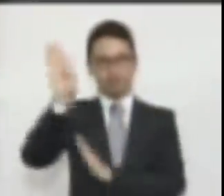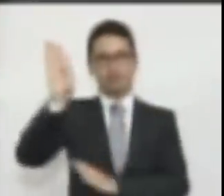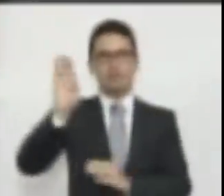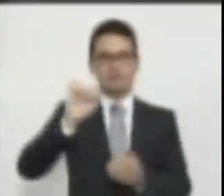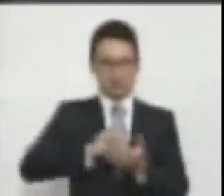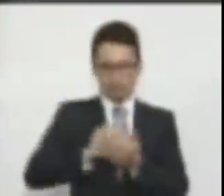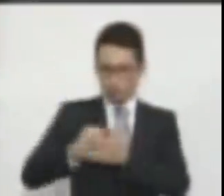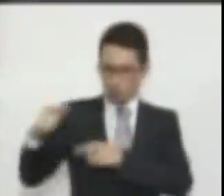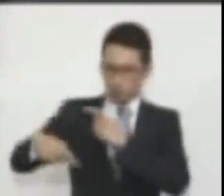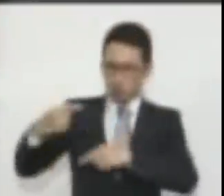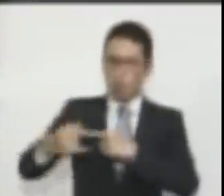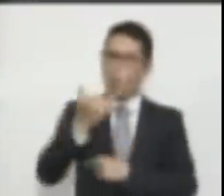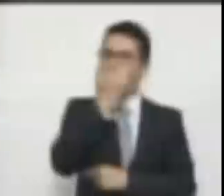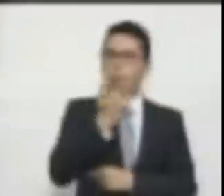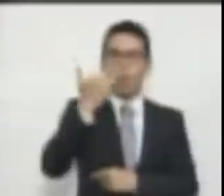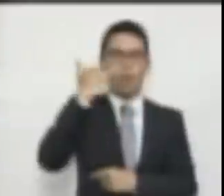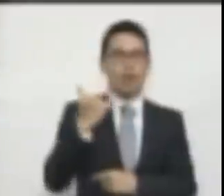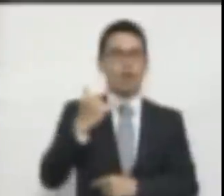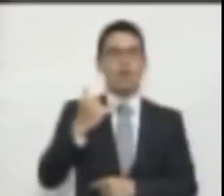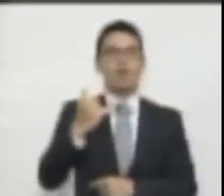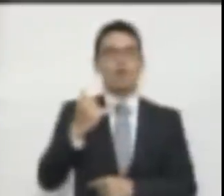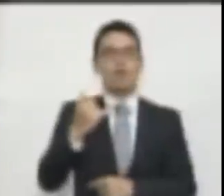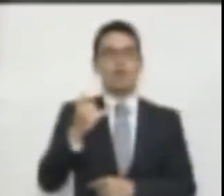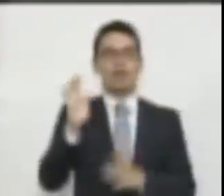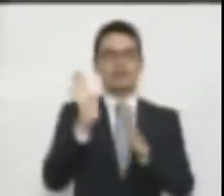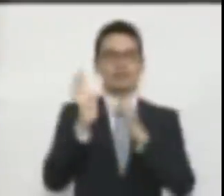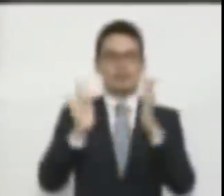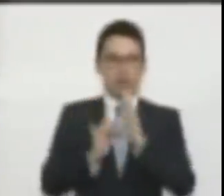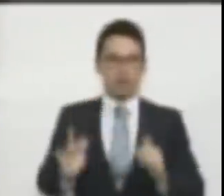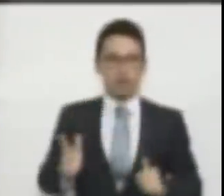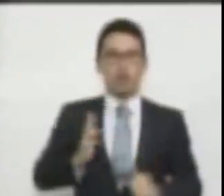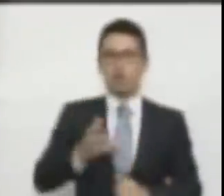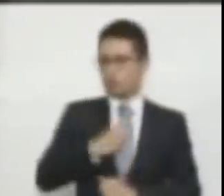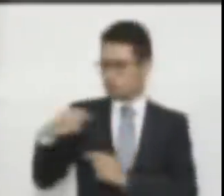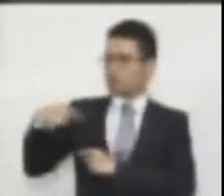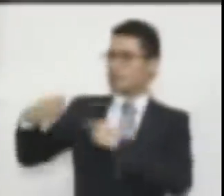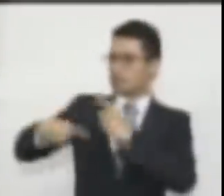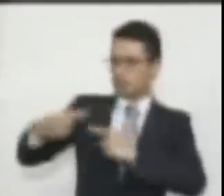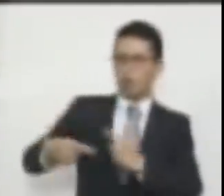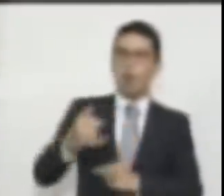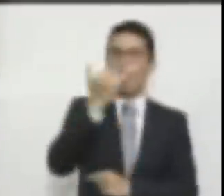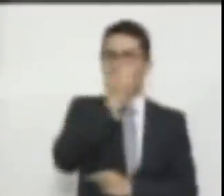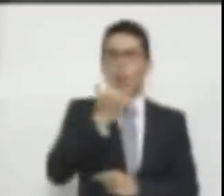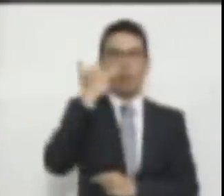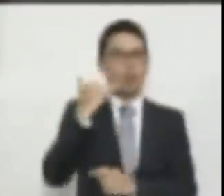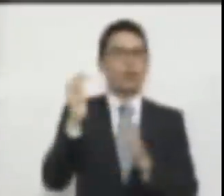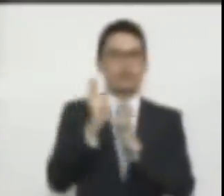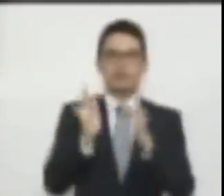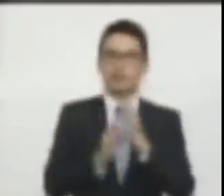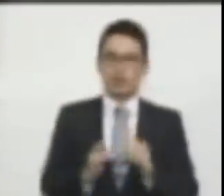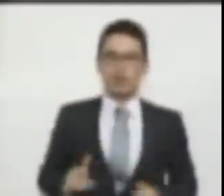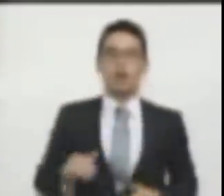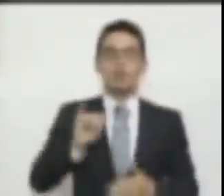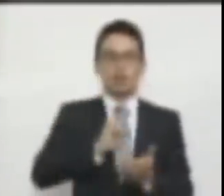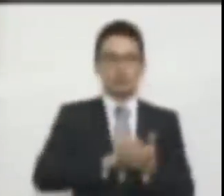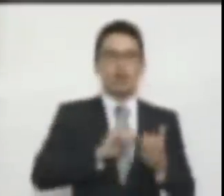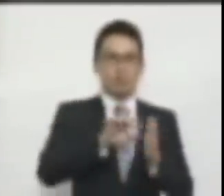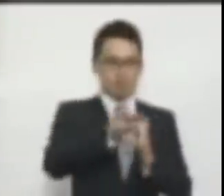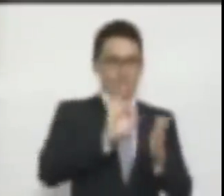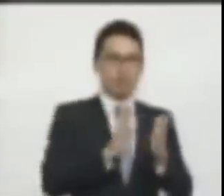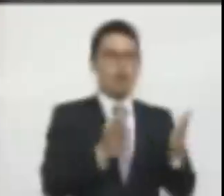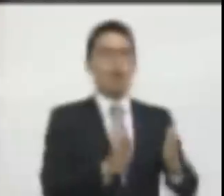judeocristiana y nosotros hacemos parte de la tradición judeocristiana. Y por eso la Biblia no se puede marginar.